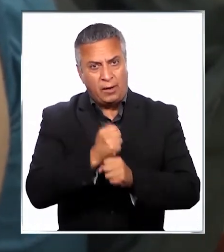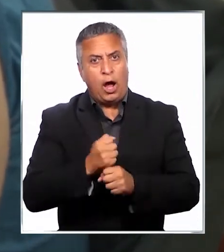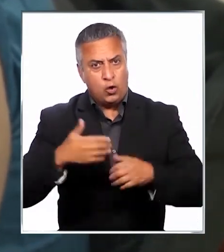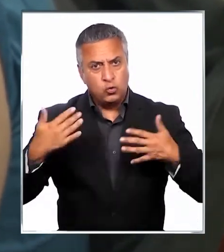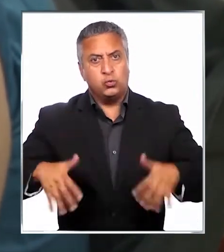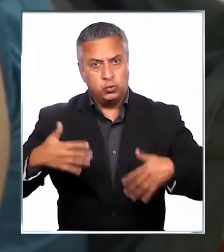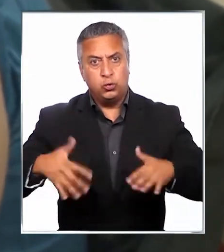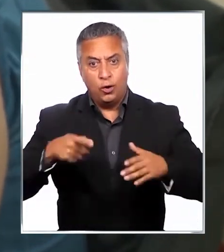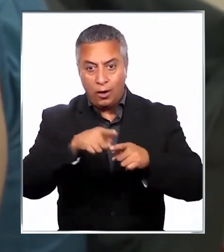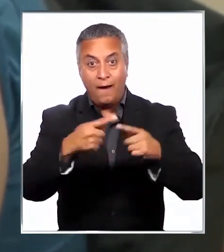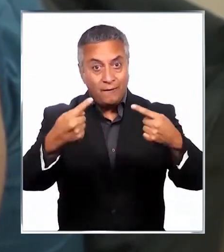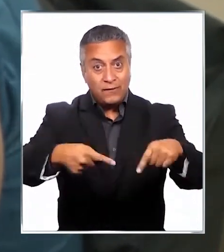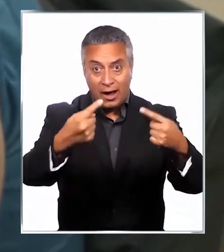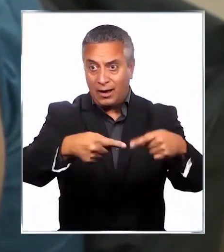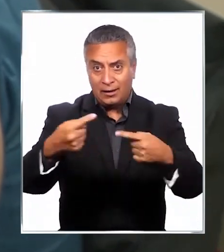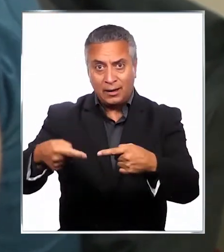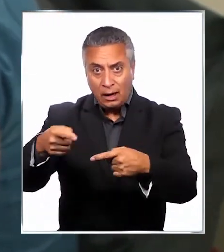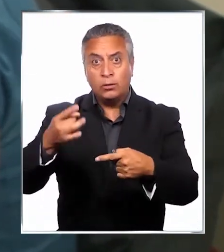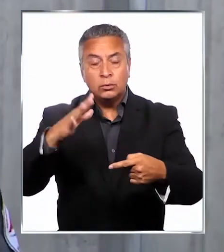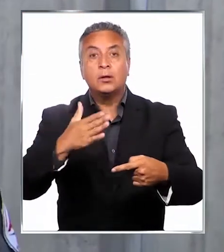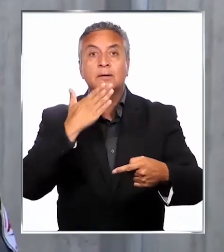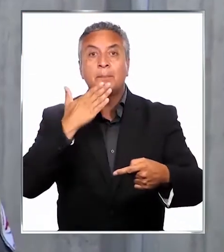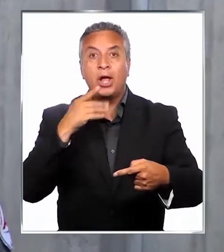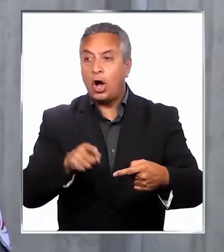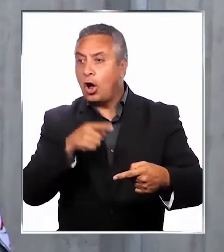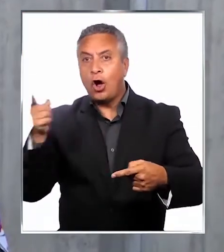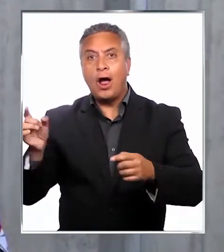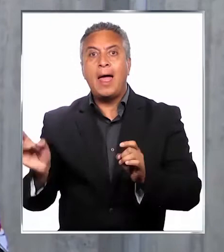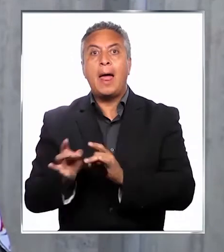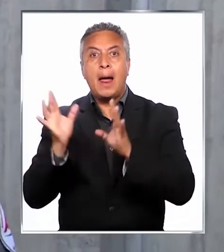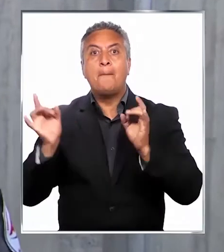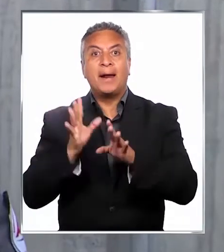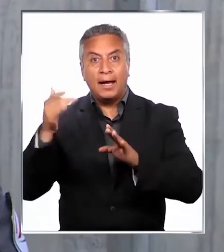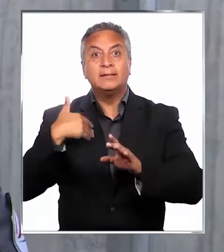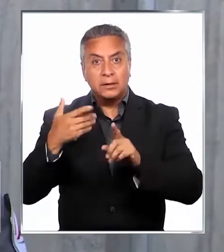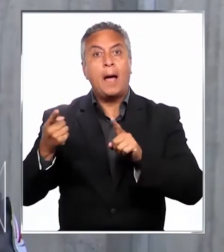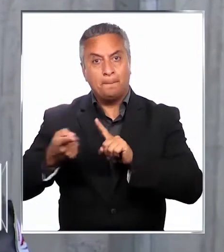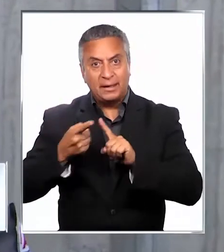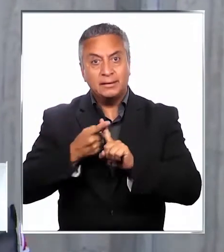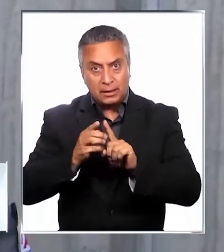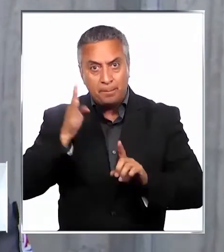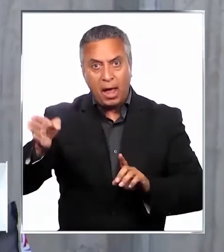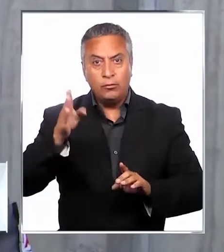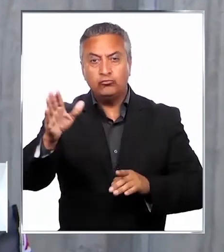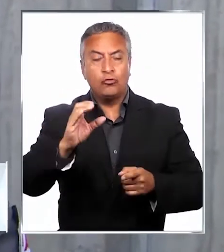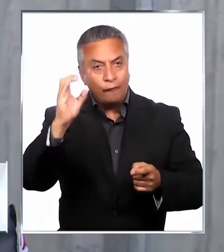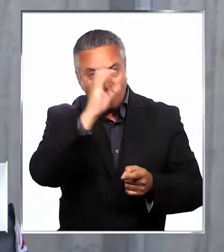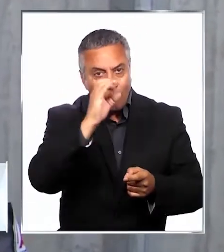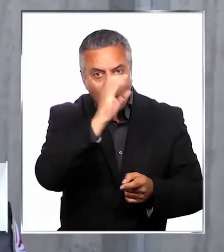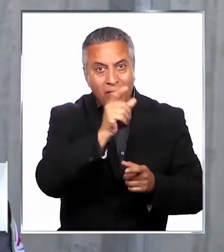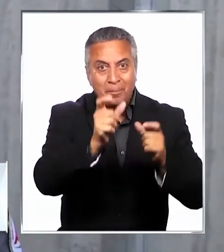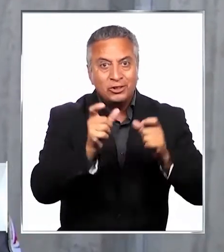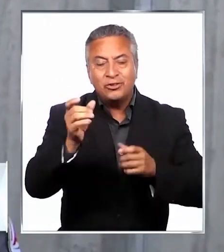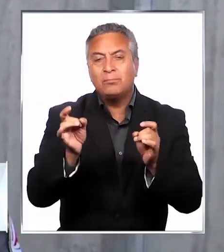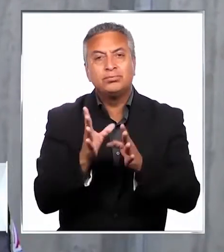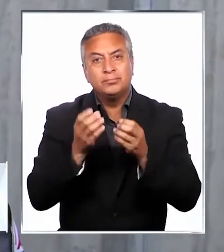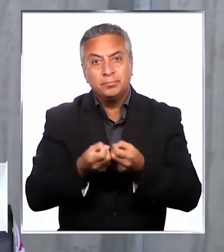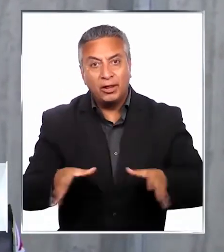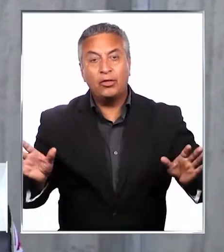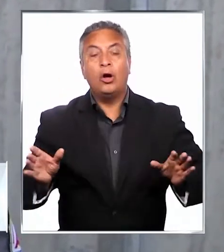trabajo súper intenso y no tan solo en las barreras, sino que también nos hemos descuidado las otras emergencias que nos ha tocado participar, que han sido búsquedas,